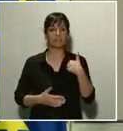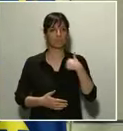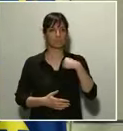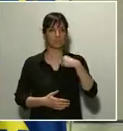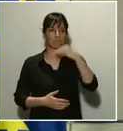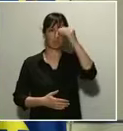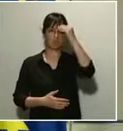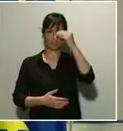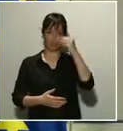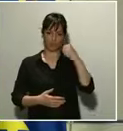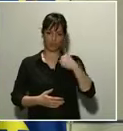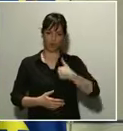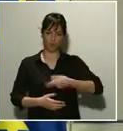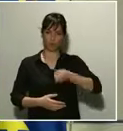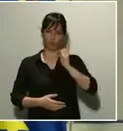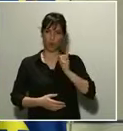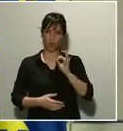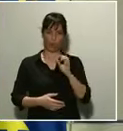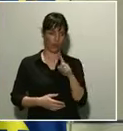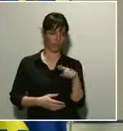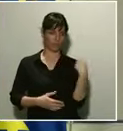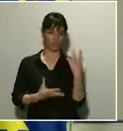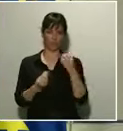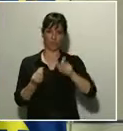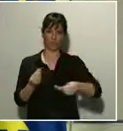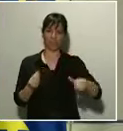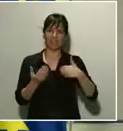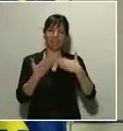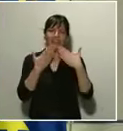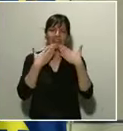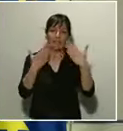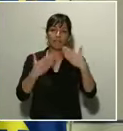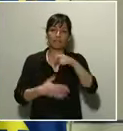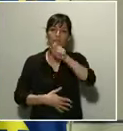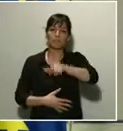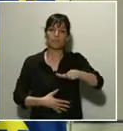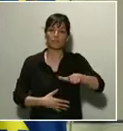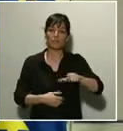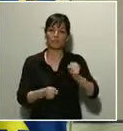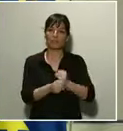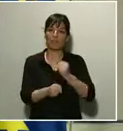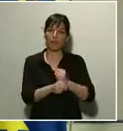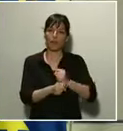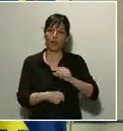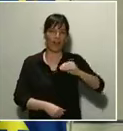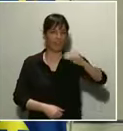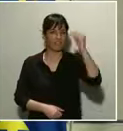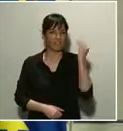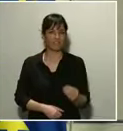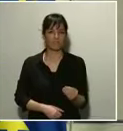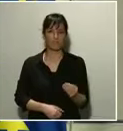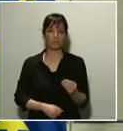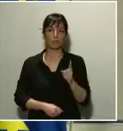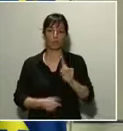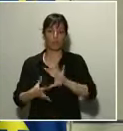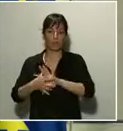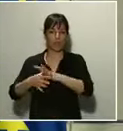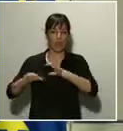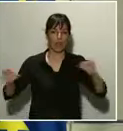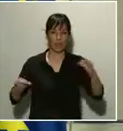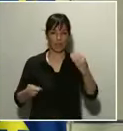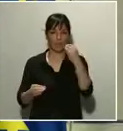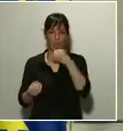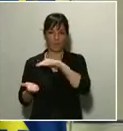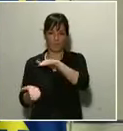ciudadanos el buen trabajo de todos quienes prestan su trabajo en la cadena alimentaria en España.